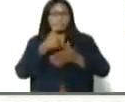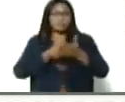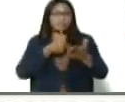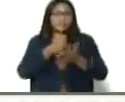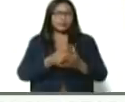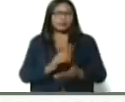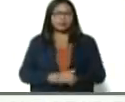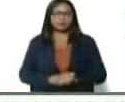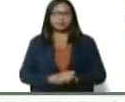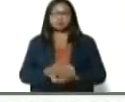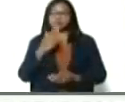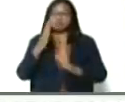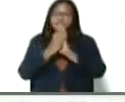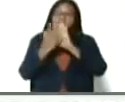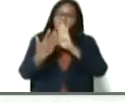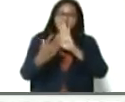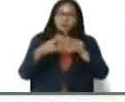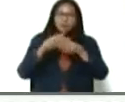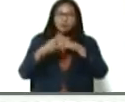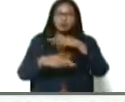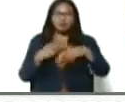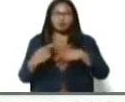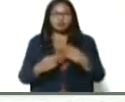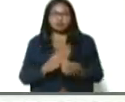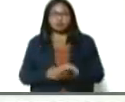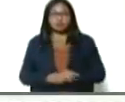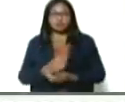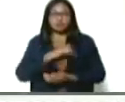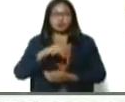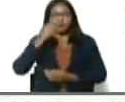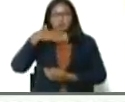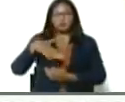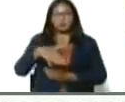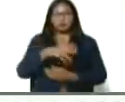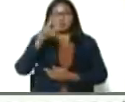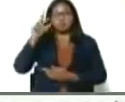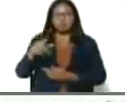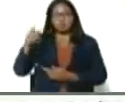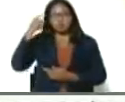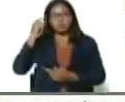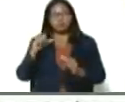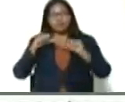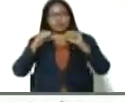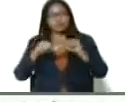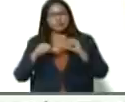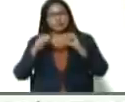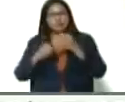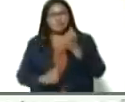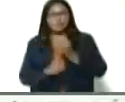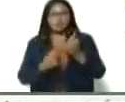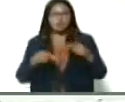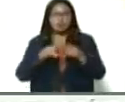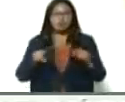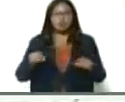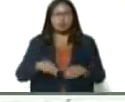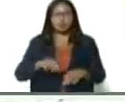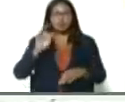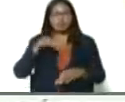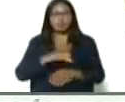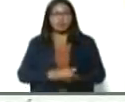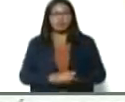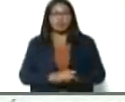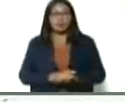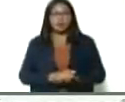que usted lleva al frente, a la revolución bolivariana, pero también, su pueblo, que cada día, sigue apostando, y sigue contribuyendo, y sigue sembrando la tierra, como